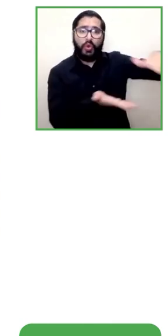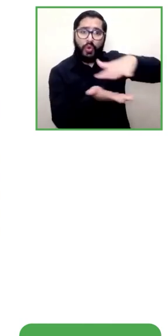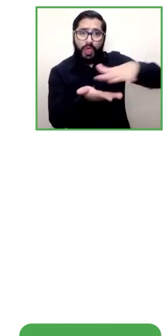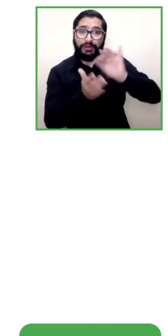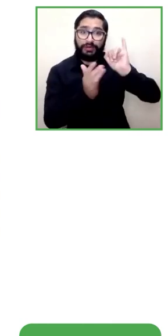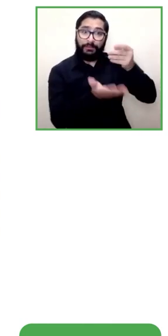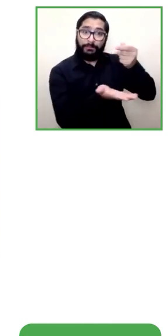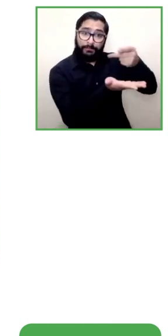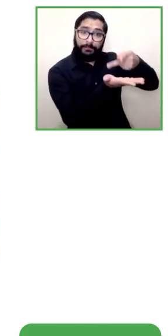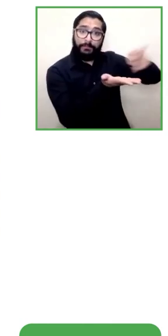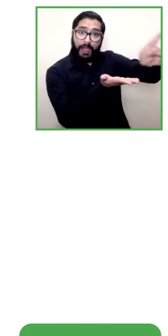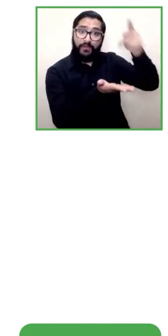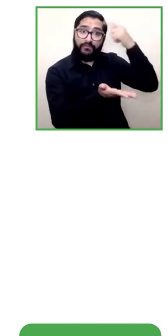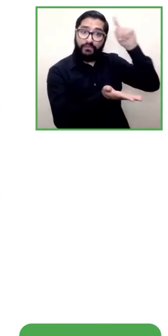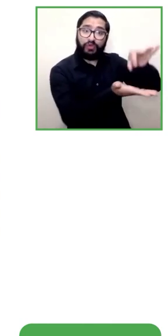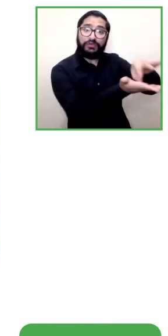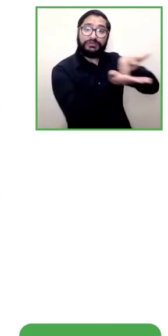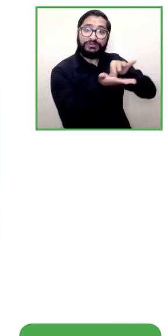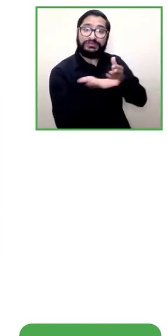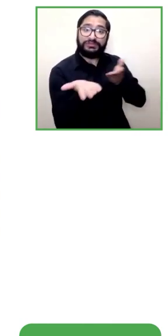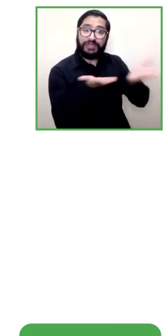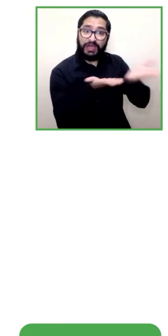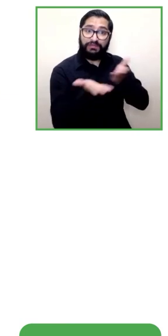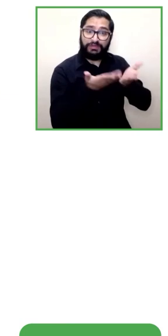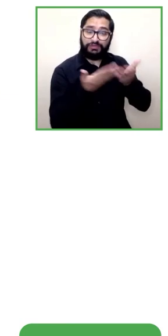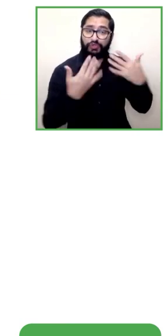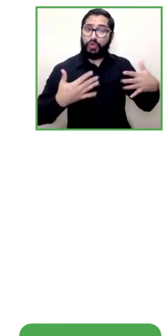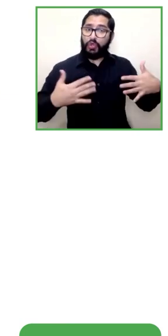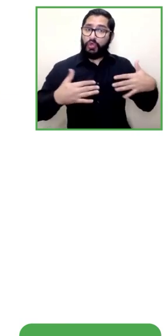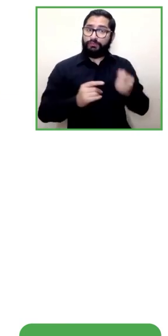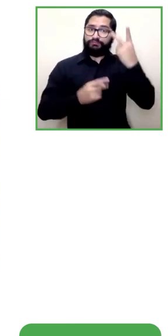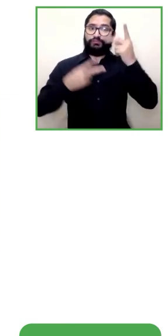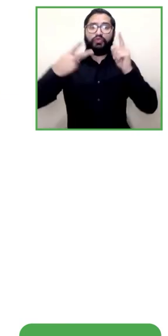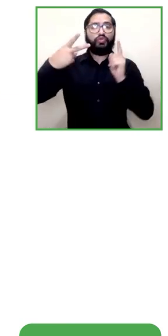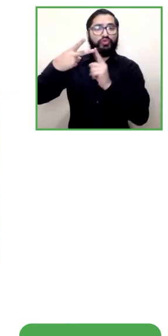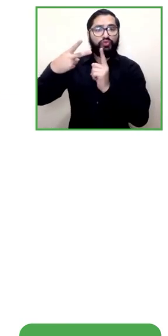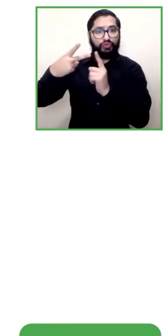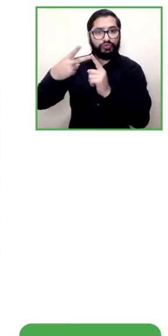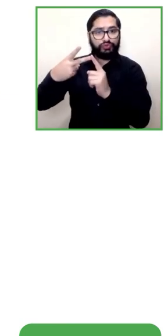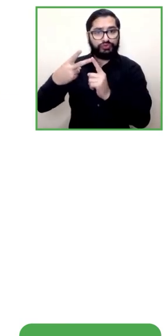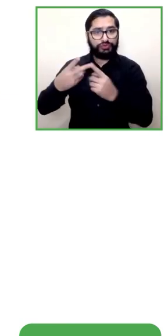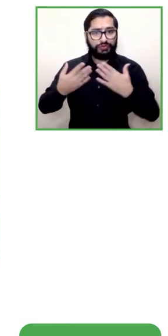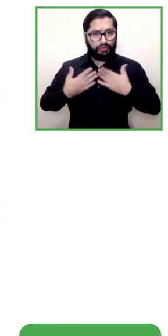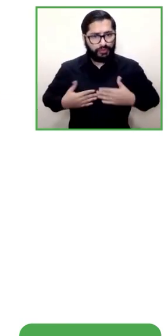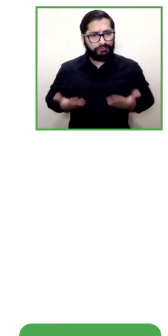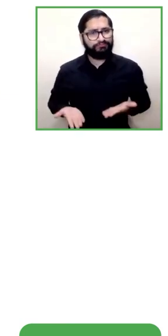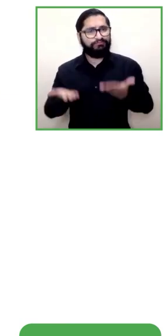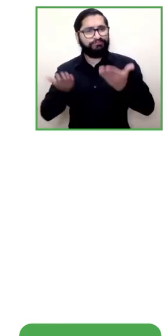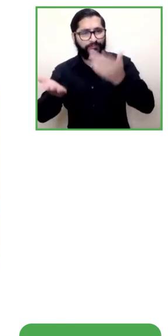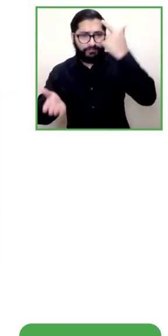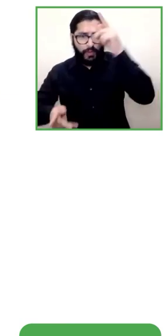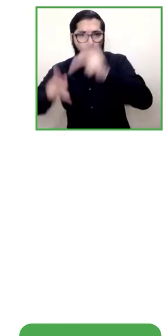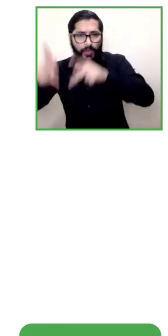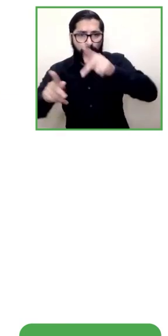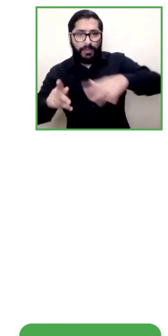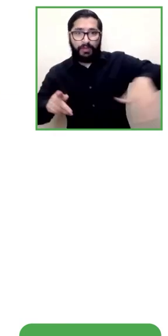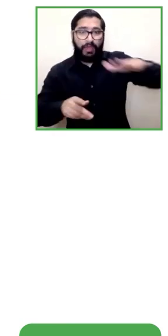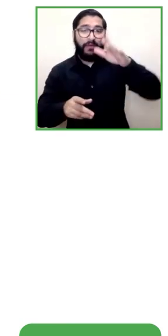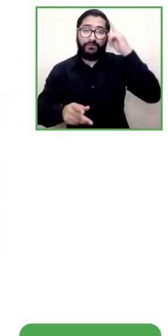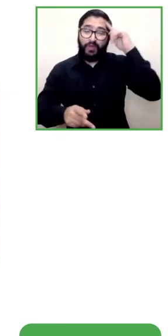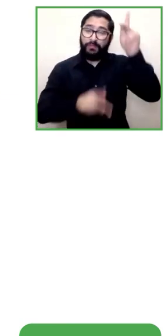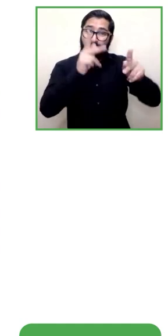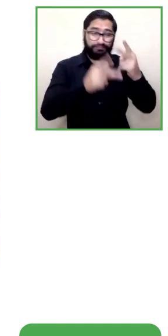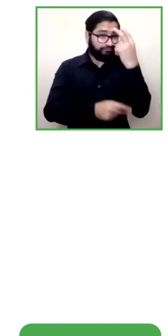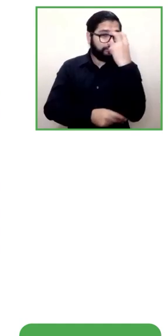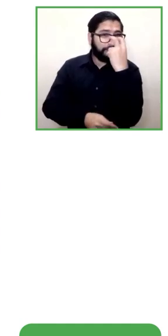fue llegar a las personas con discapacidad visual porque generalmente no pueden salir de esta